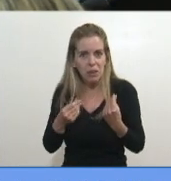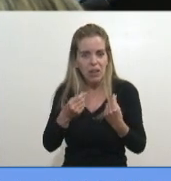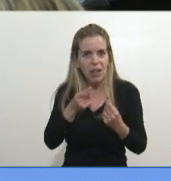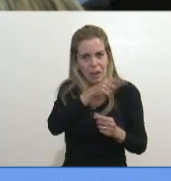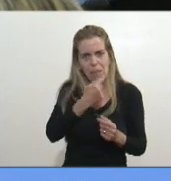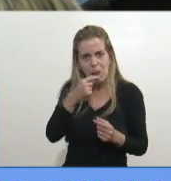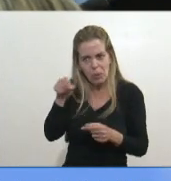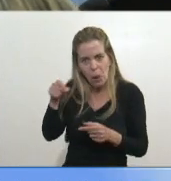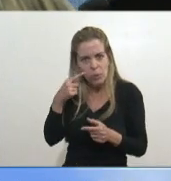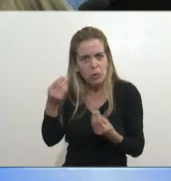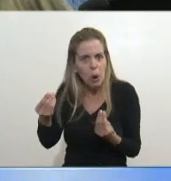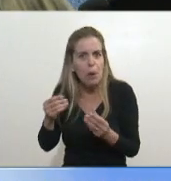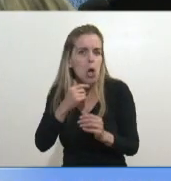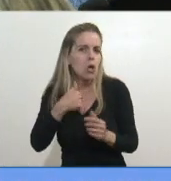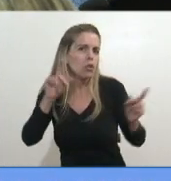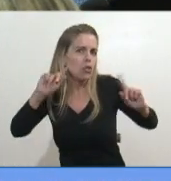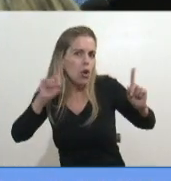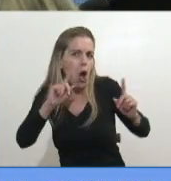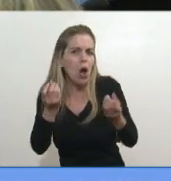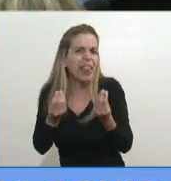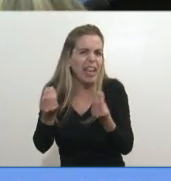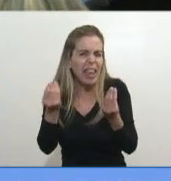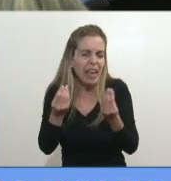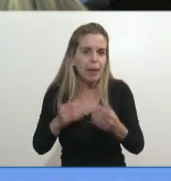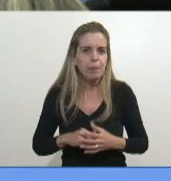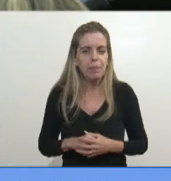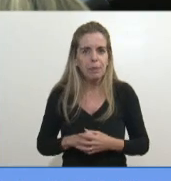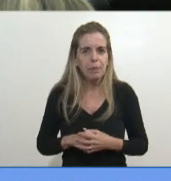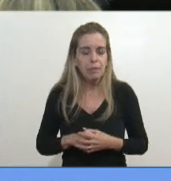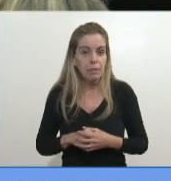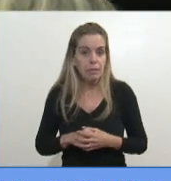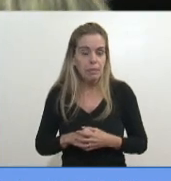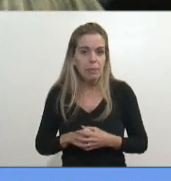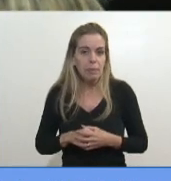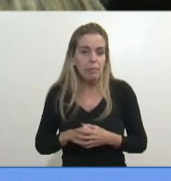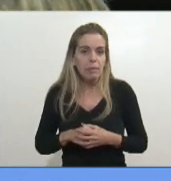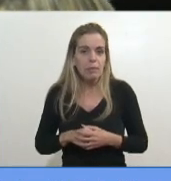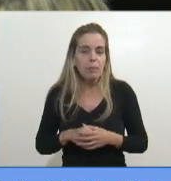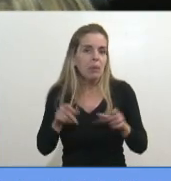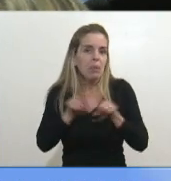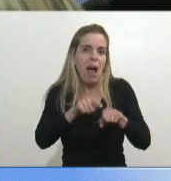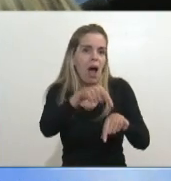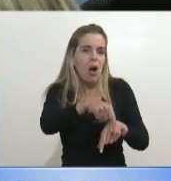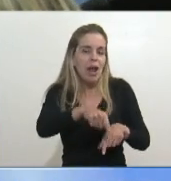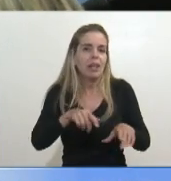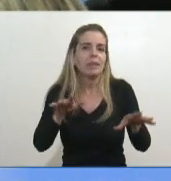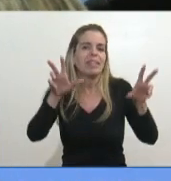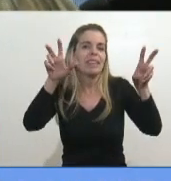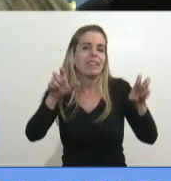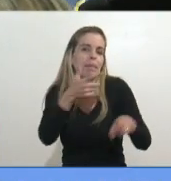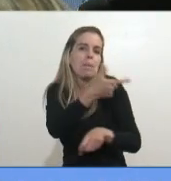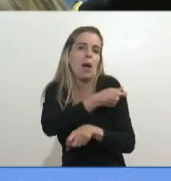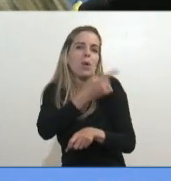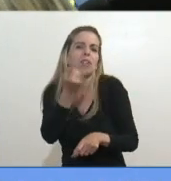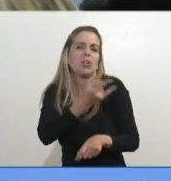para la causa, le dice, pero yo no aporté nada, ¿de qué soy? Es un semejante aporte trucho, bueno, esto se llama vacunación trucha, le